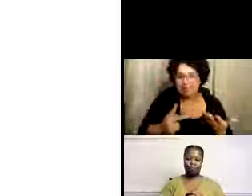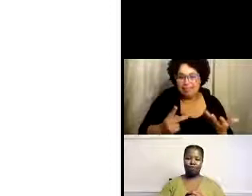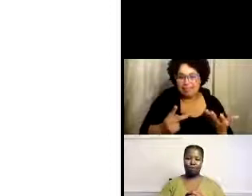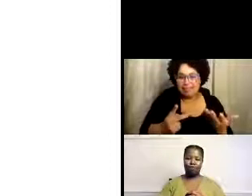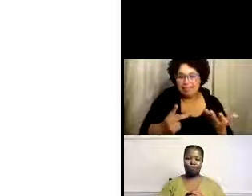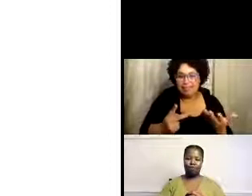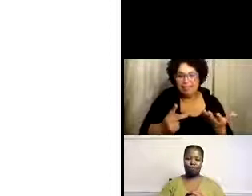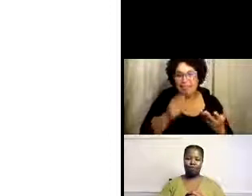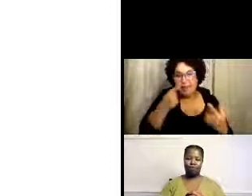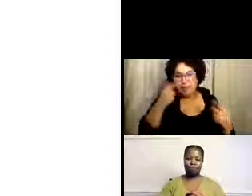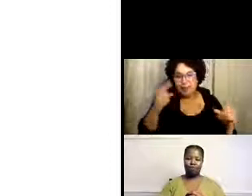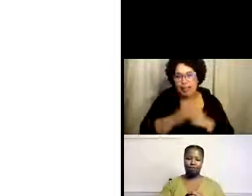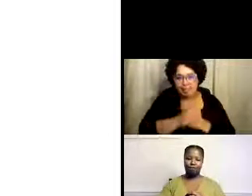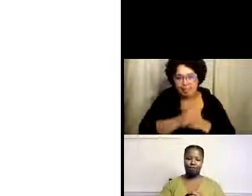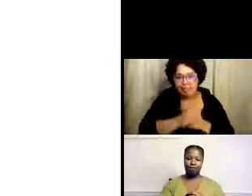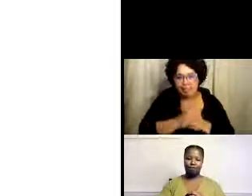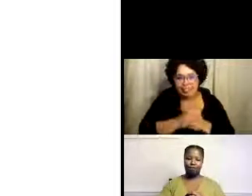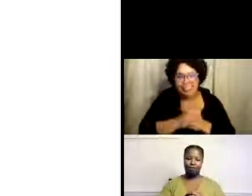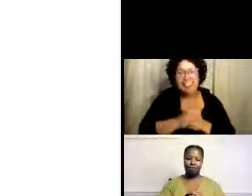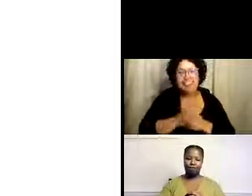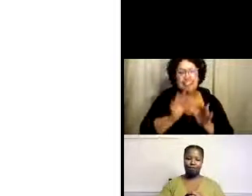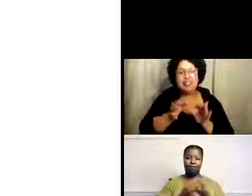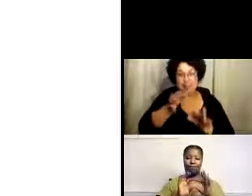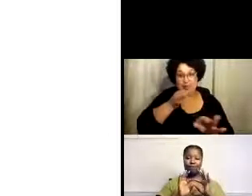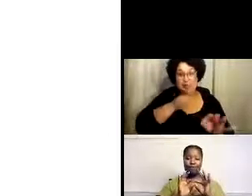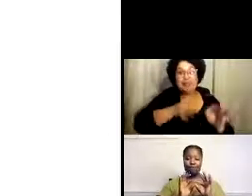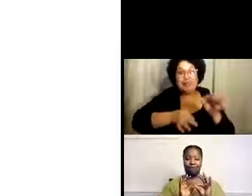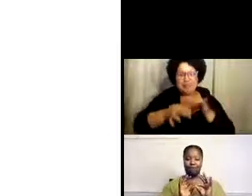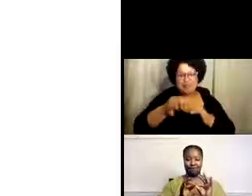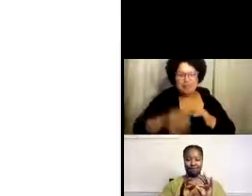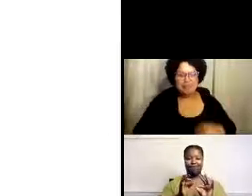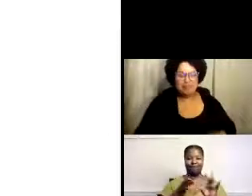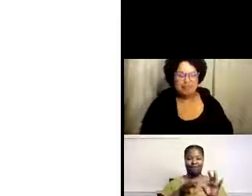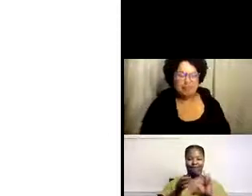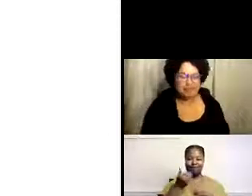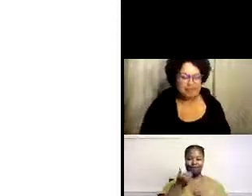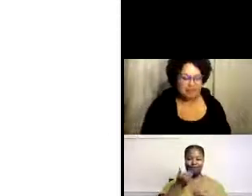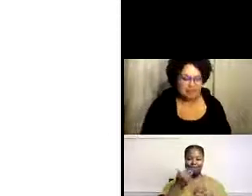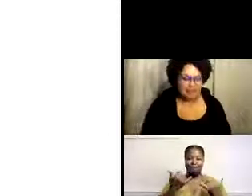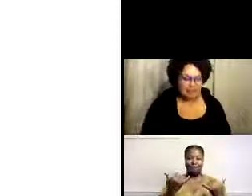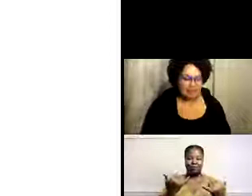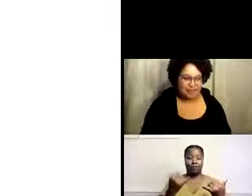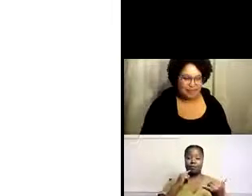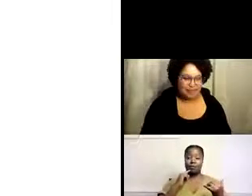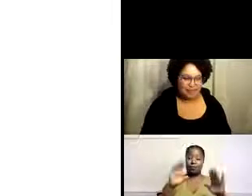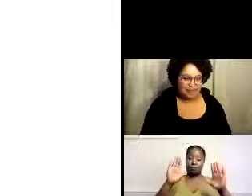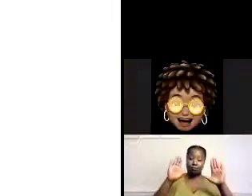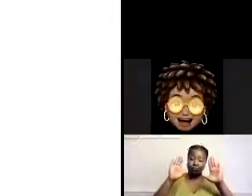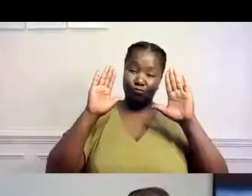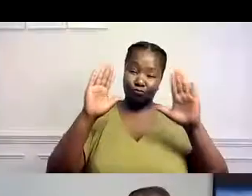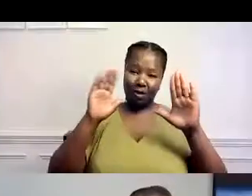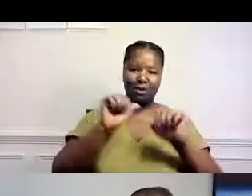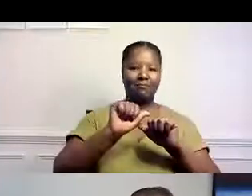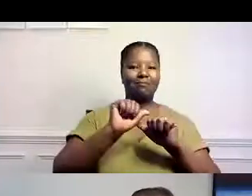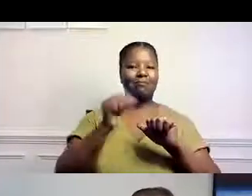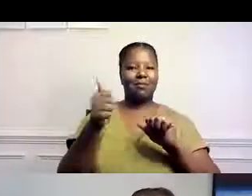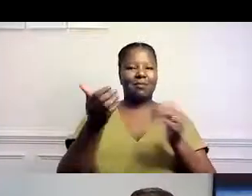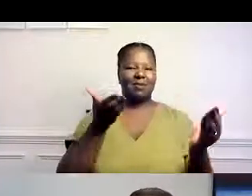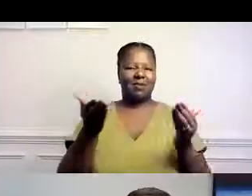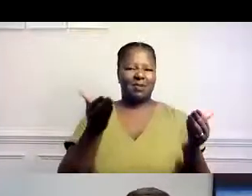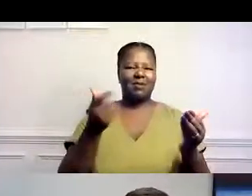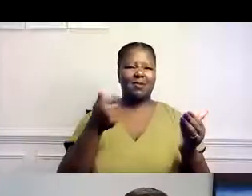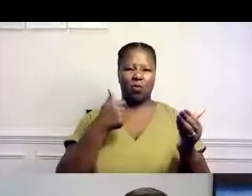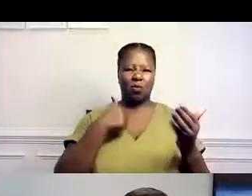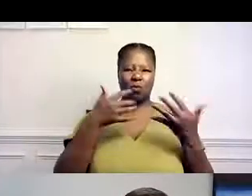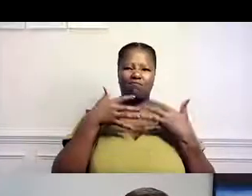que iba a ser un programa excelente. Pero como que no funcionó muy bien. Pero sí tuvimos varios, varios servicios alternativos que se